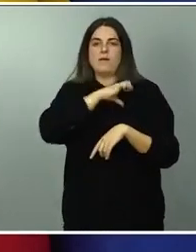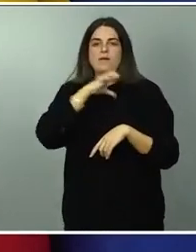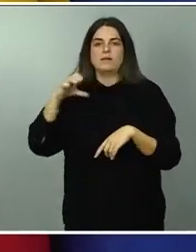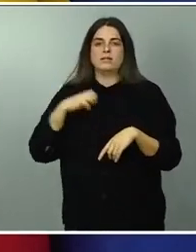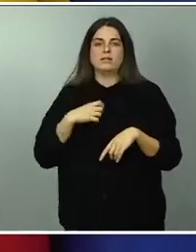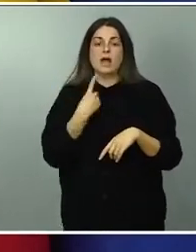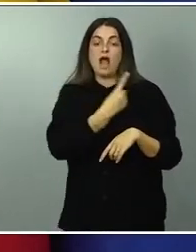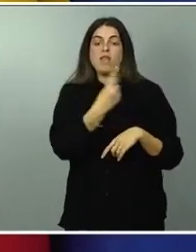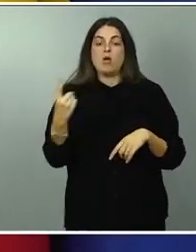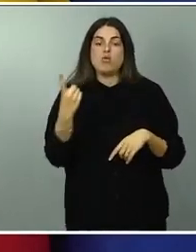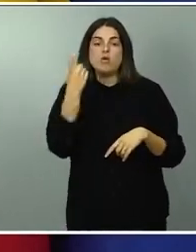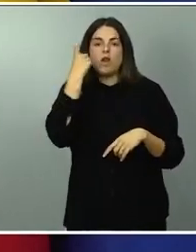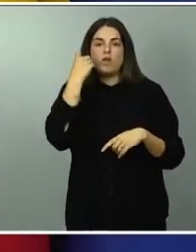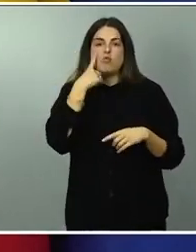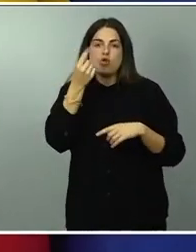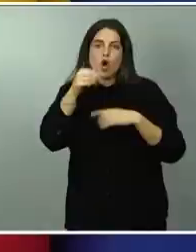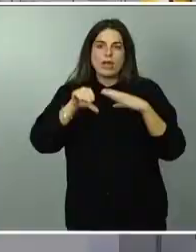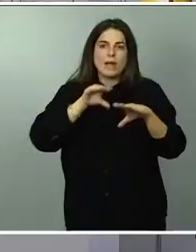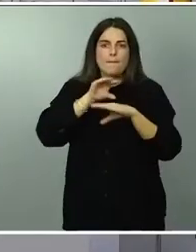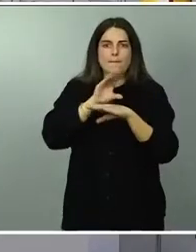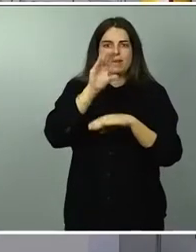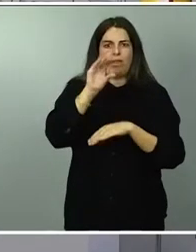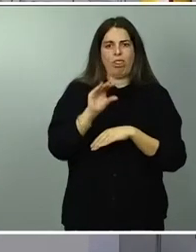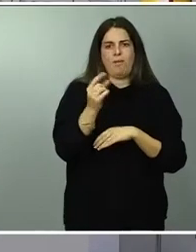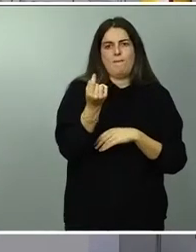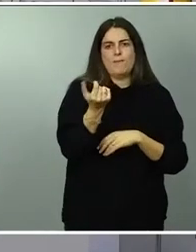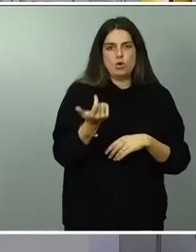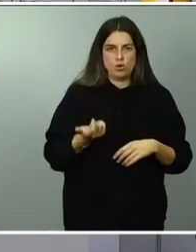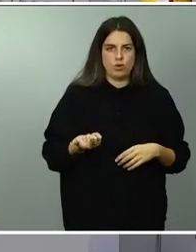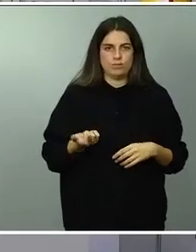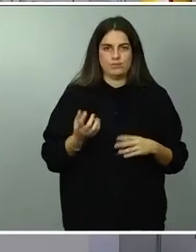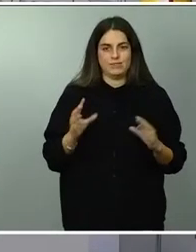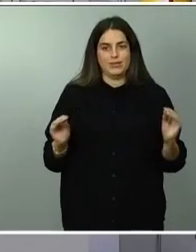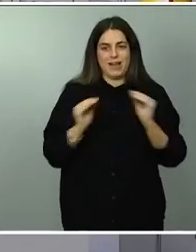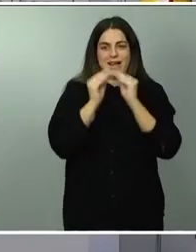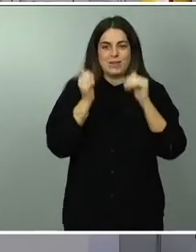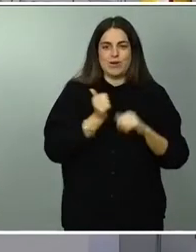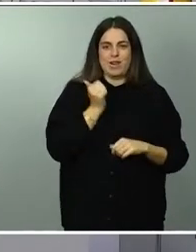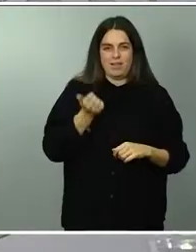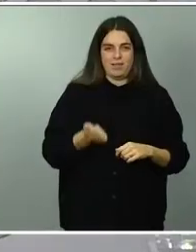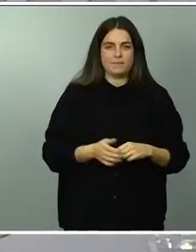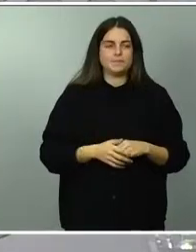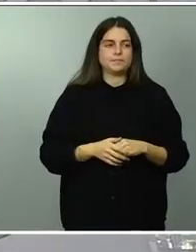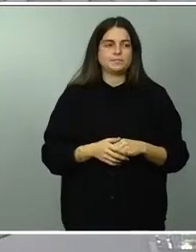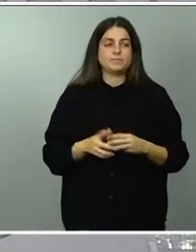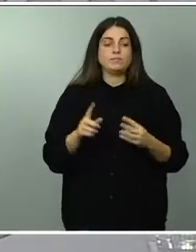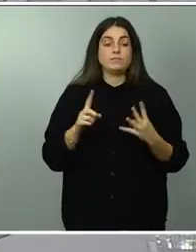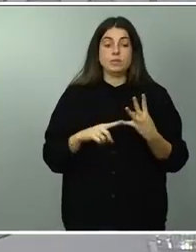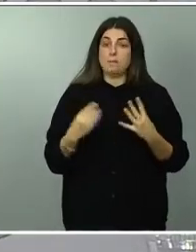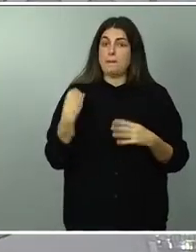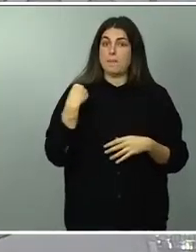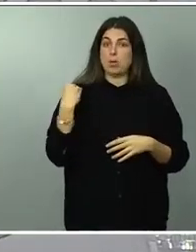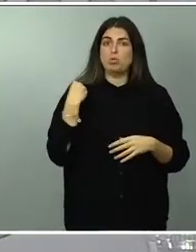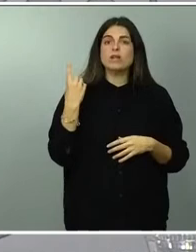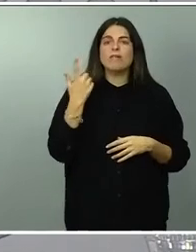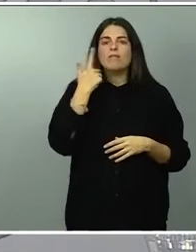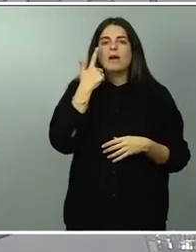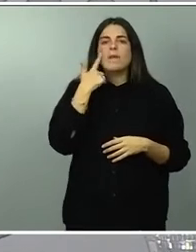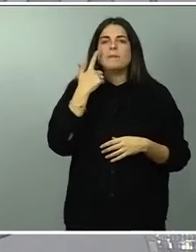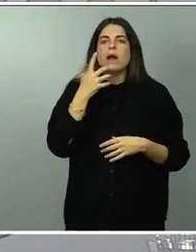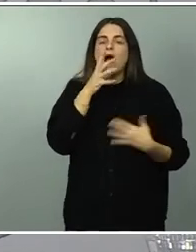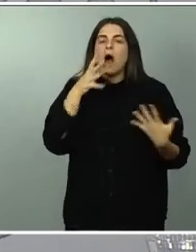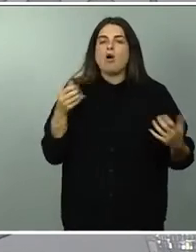pública gracias ministra en tercer lugar me preguntaba a mí que van a hacer ahora o como van a hacer para